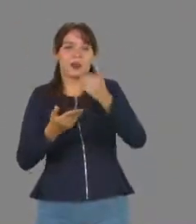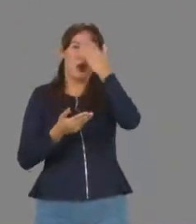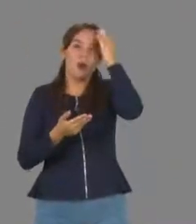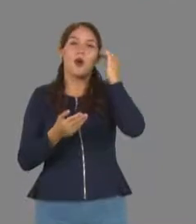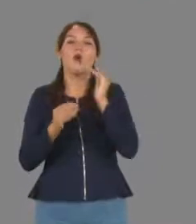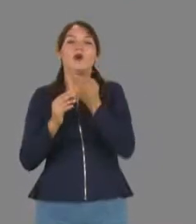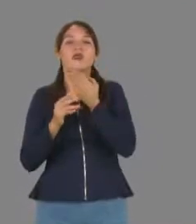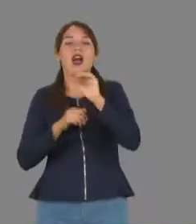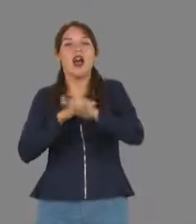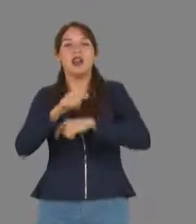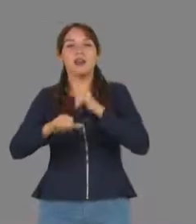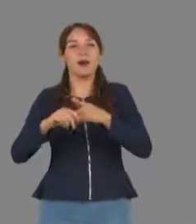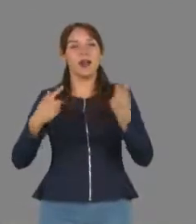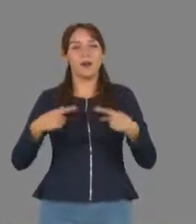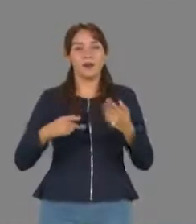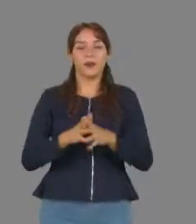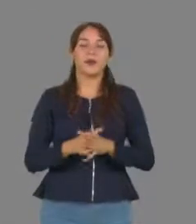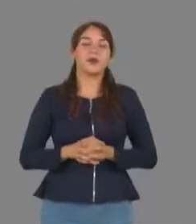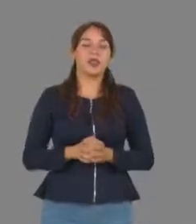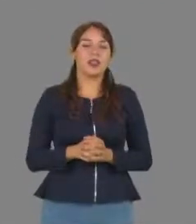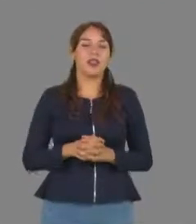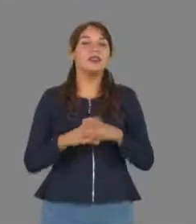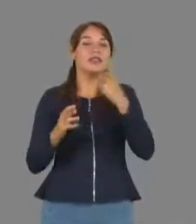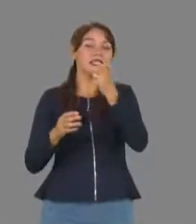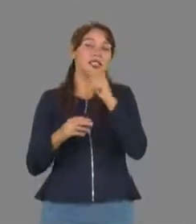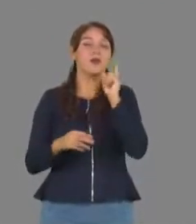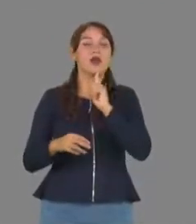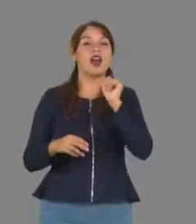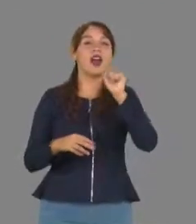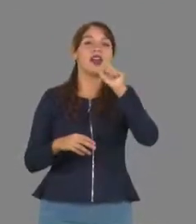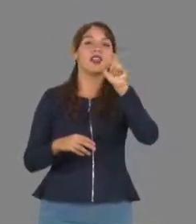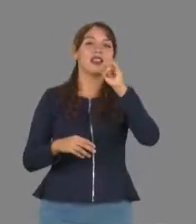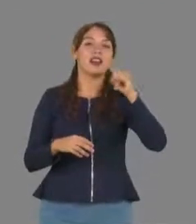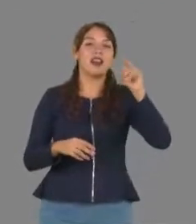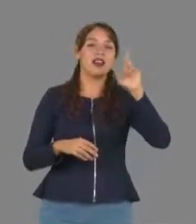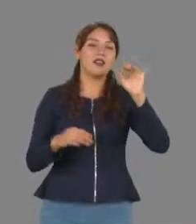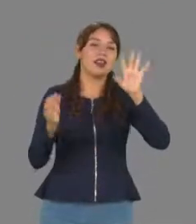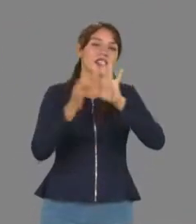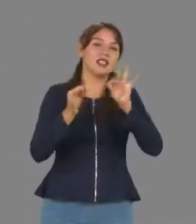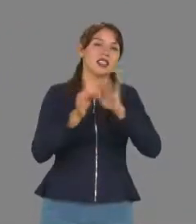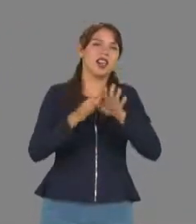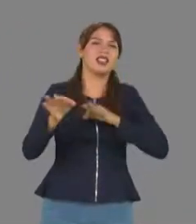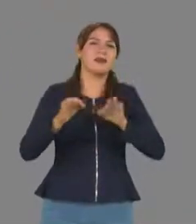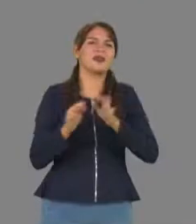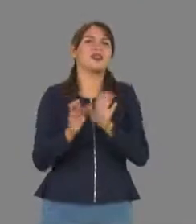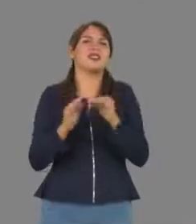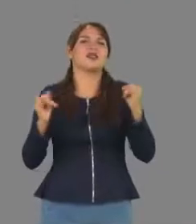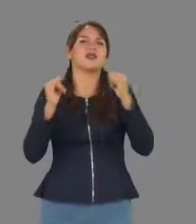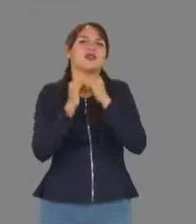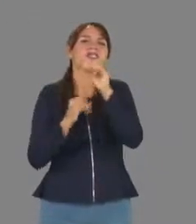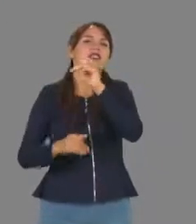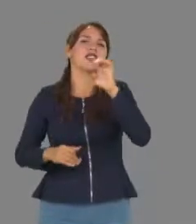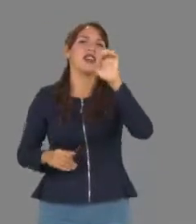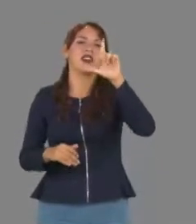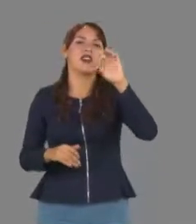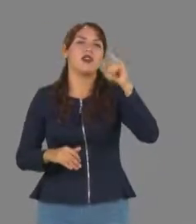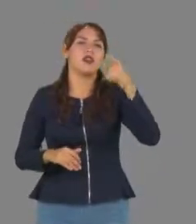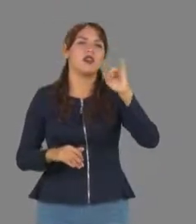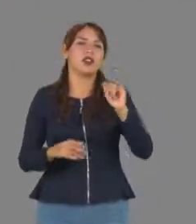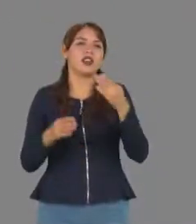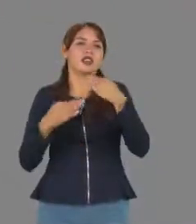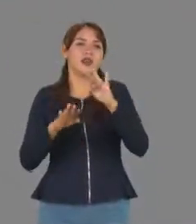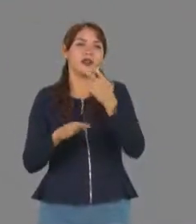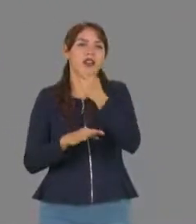de seres vivos o sus derivados. En esta ocasión Alejandra Coronado nos presenta el trabajo que se realiza en el Instituto de Ecología Aplicada de la UAD